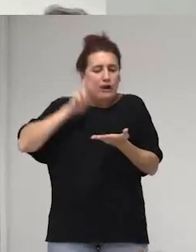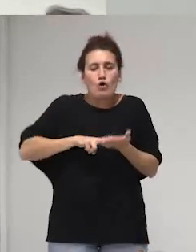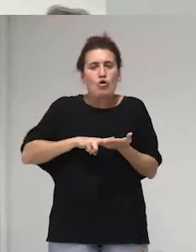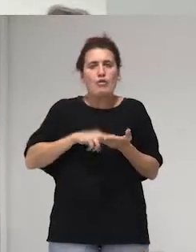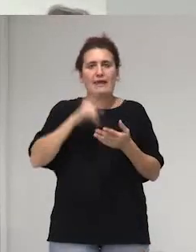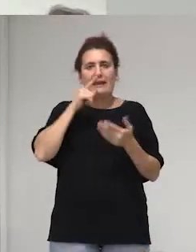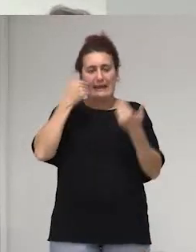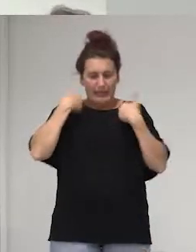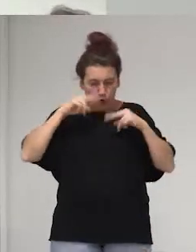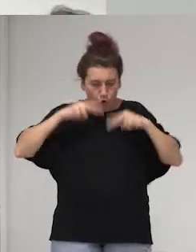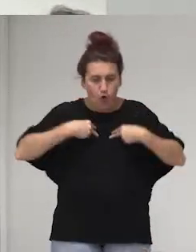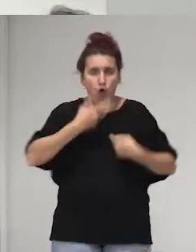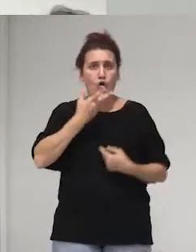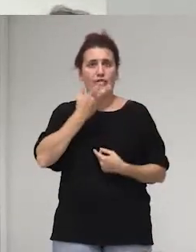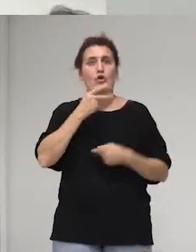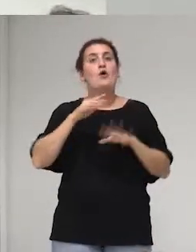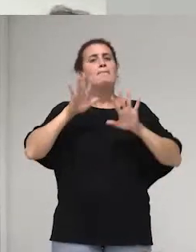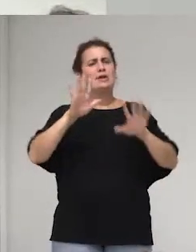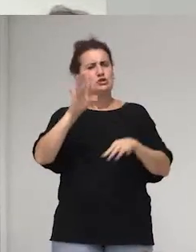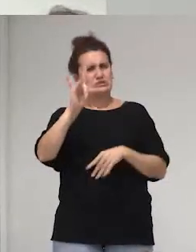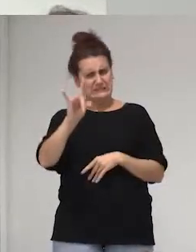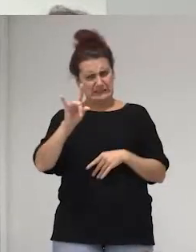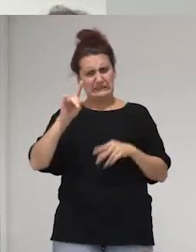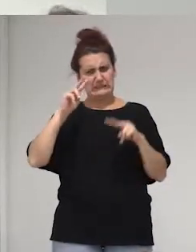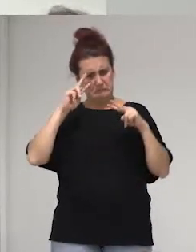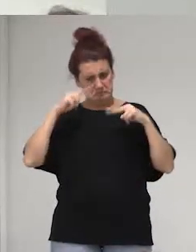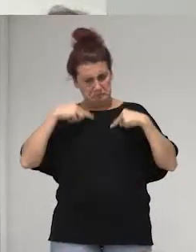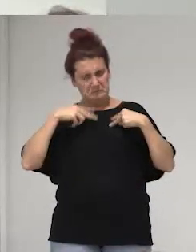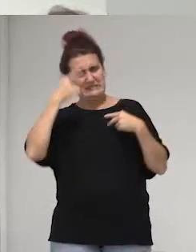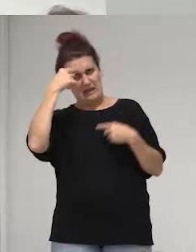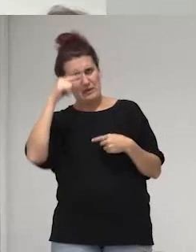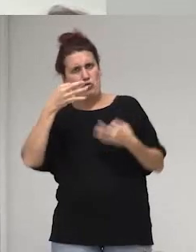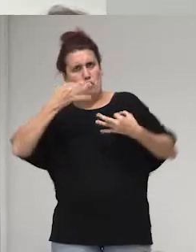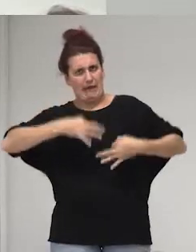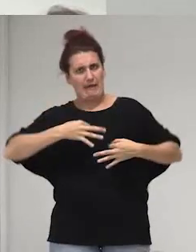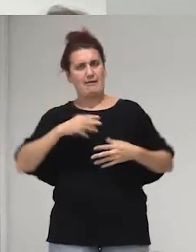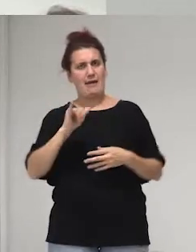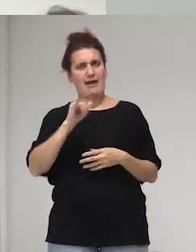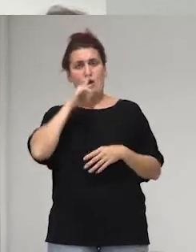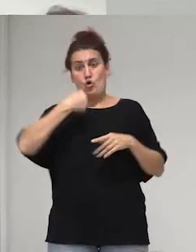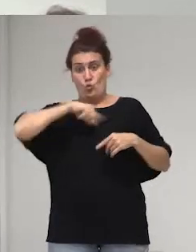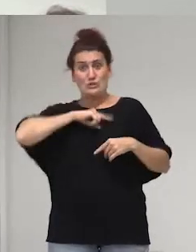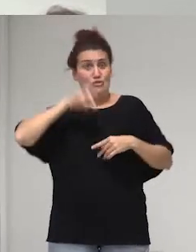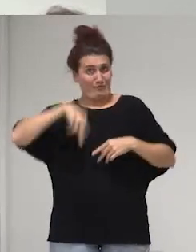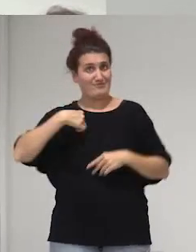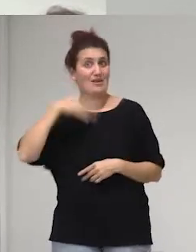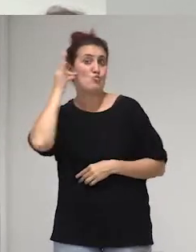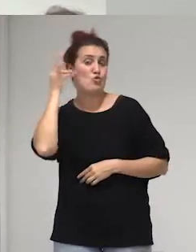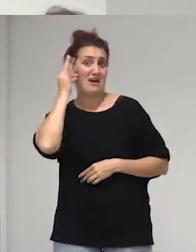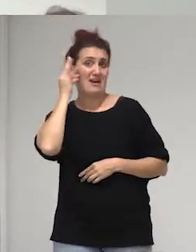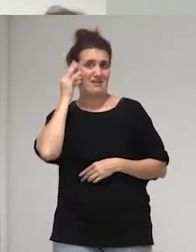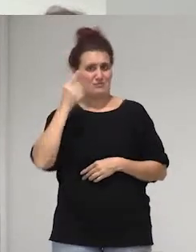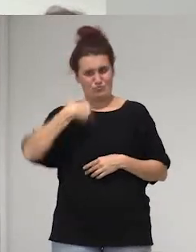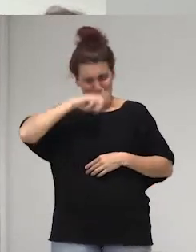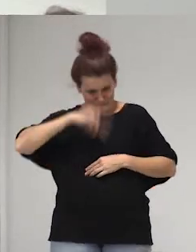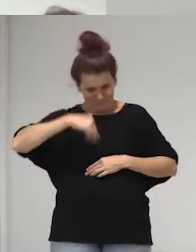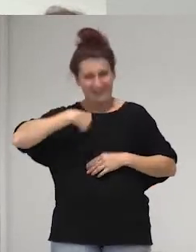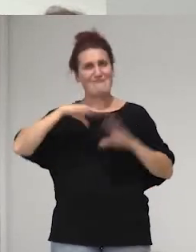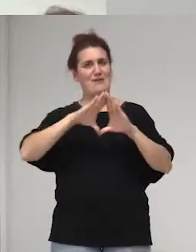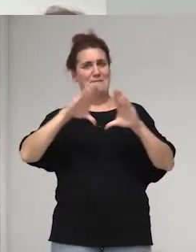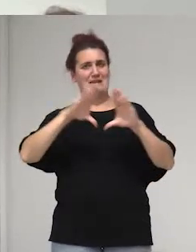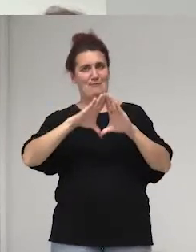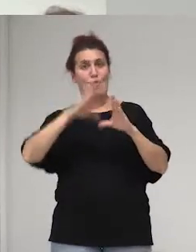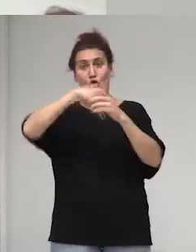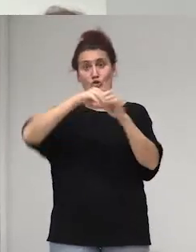conociéndonos pero sí reafirmándonos nuestro ser mujer nuestro ser femenino dentro de toda esa